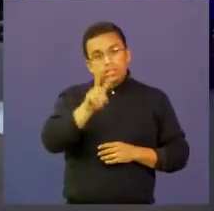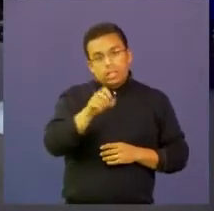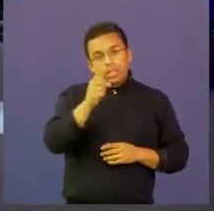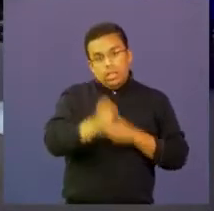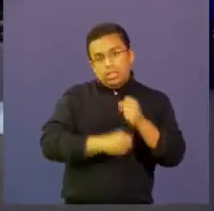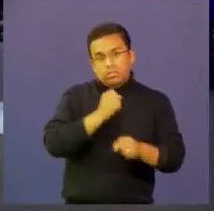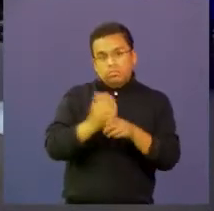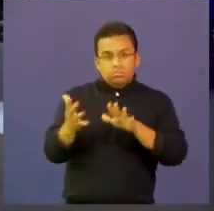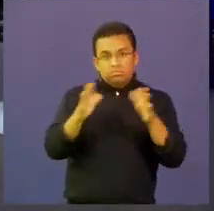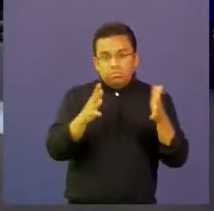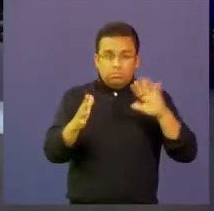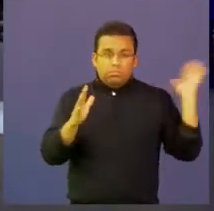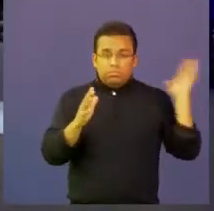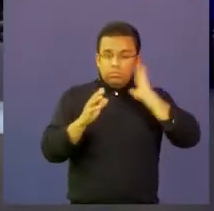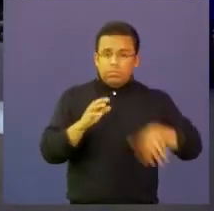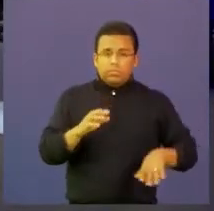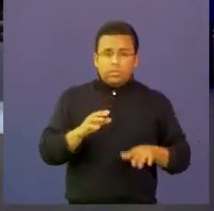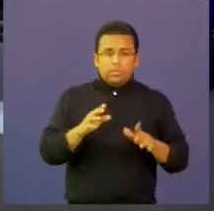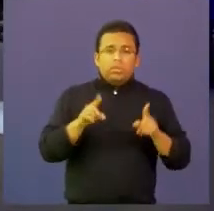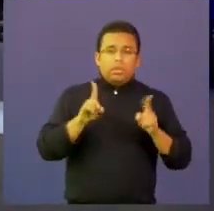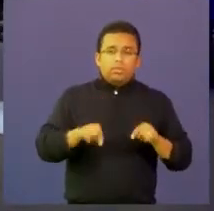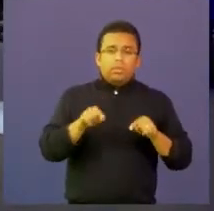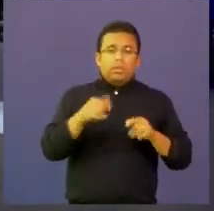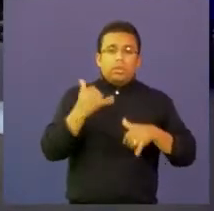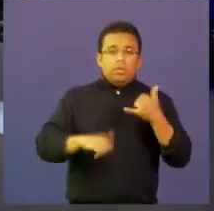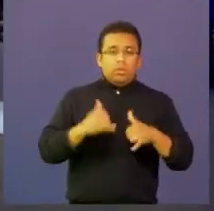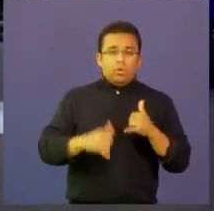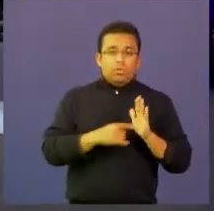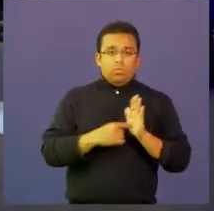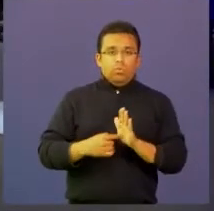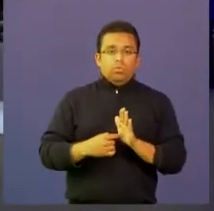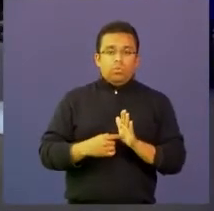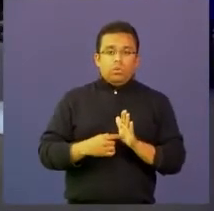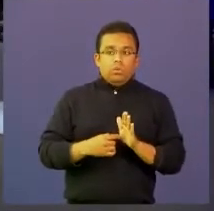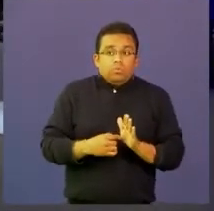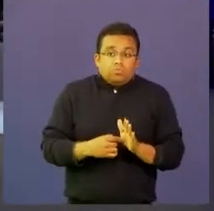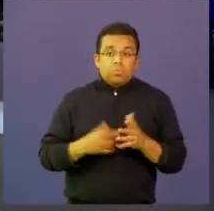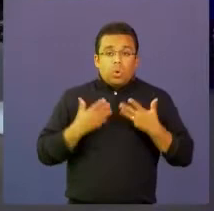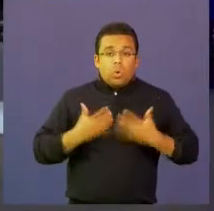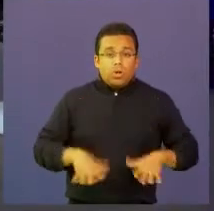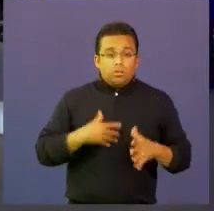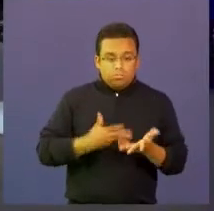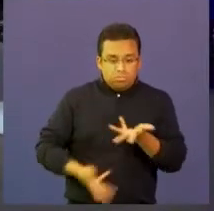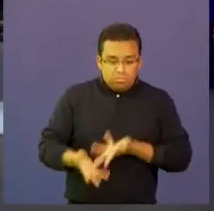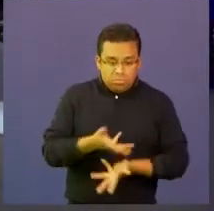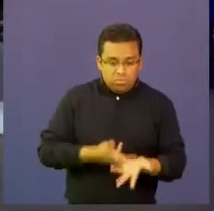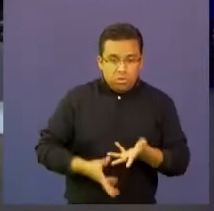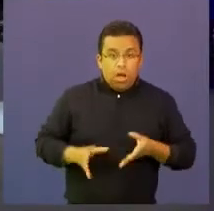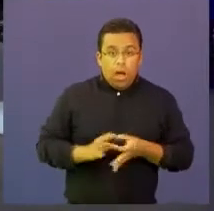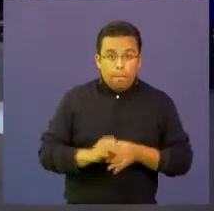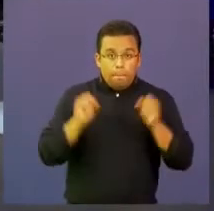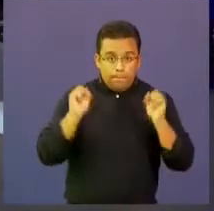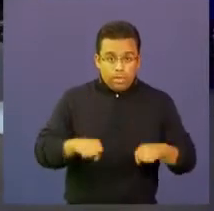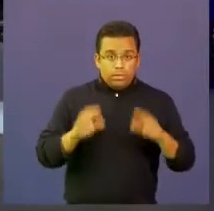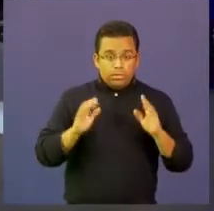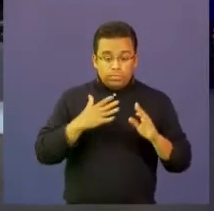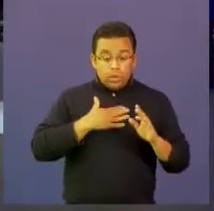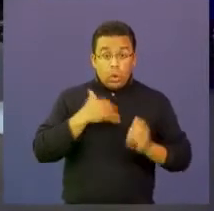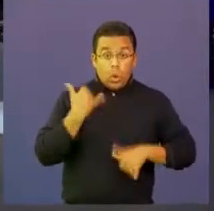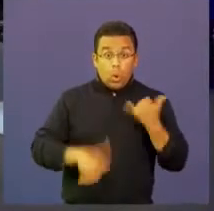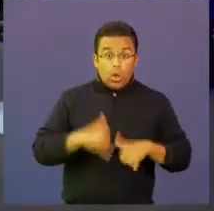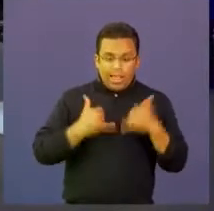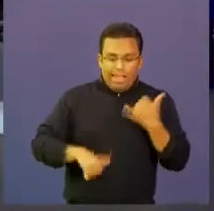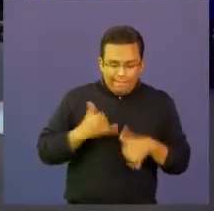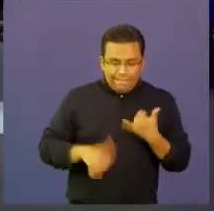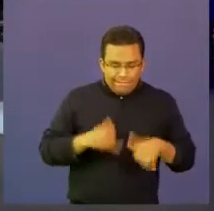avanzado sin embargo es un juego que cualquiera se puede interiorizar empieza uno a jugar y yo